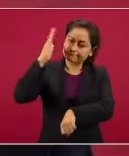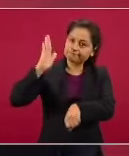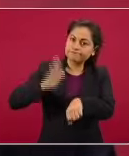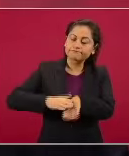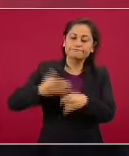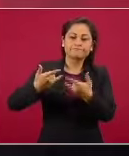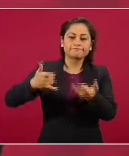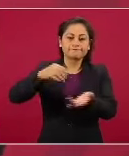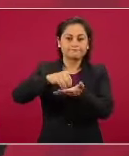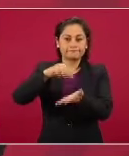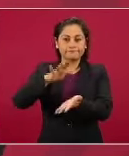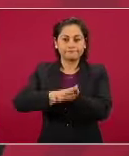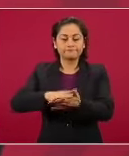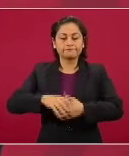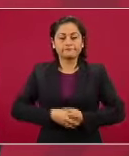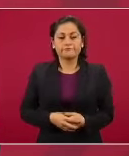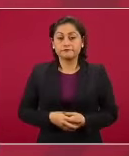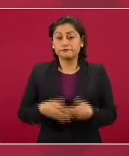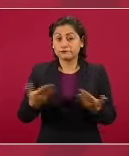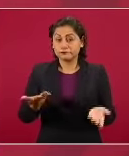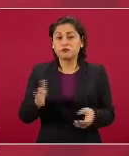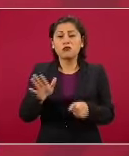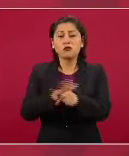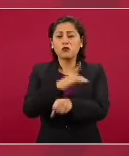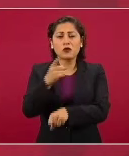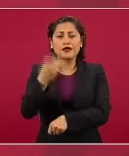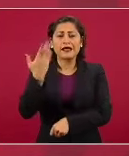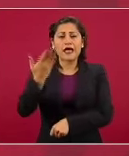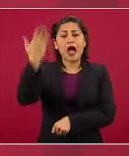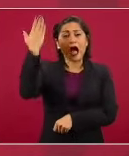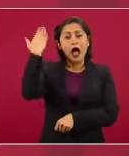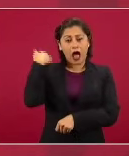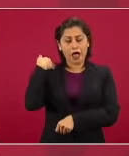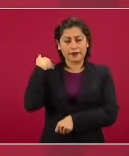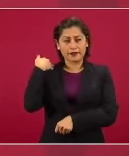se podía juzgar al presidente en funciones